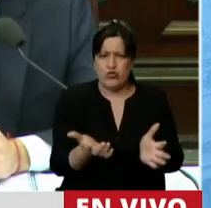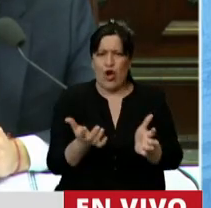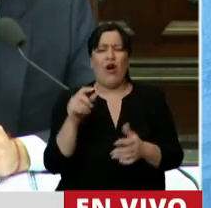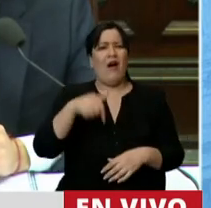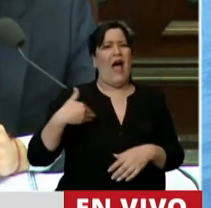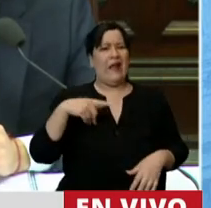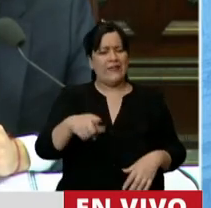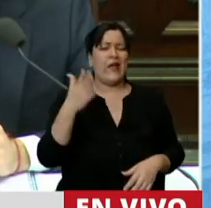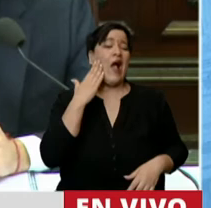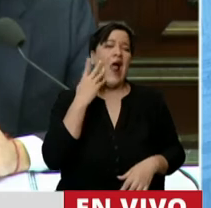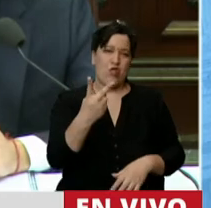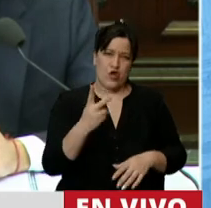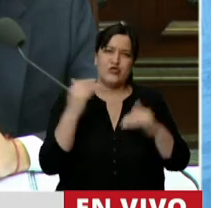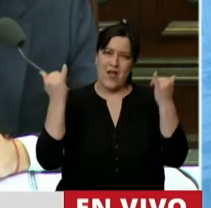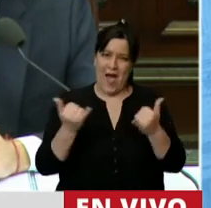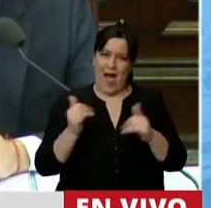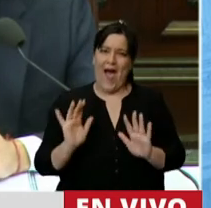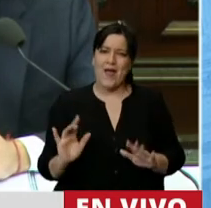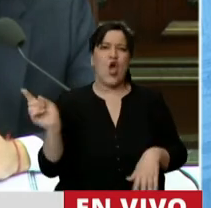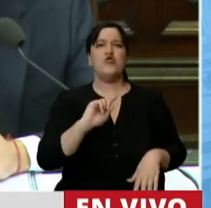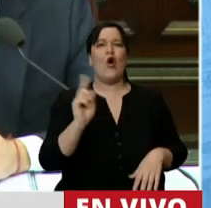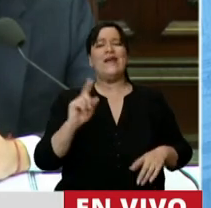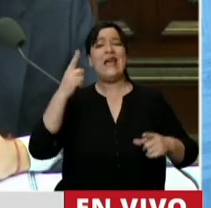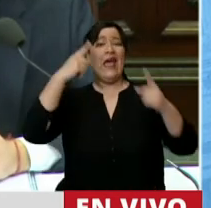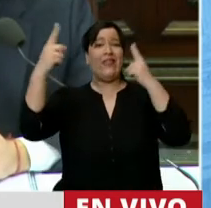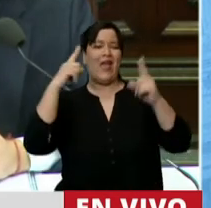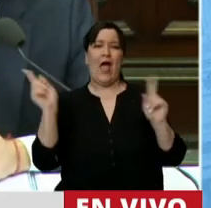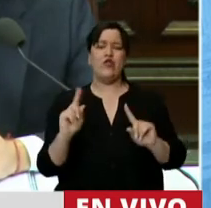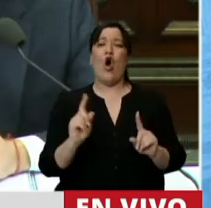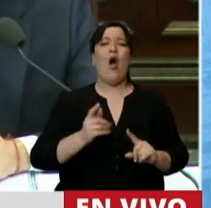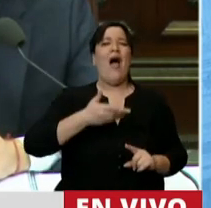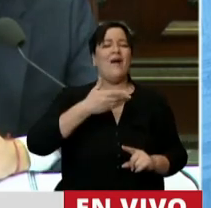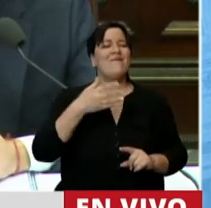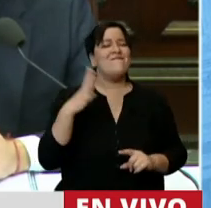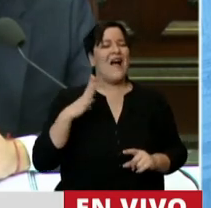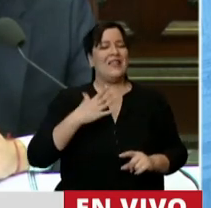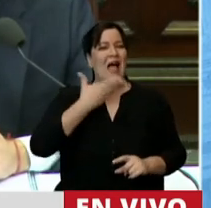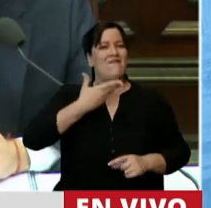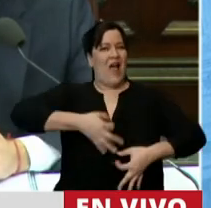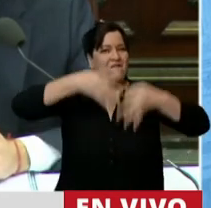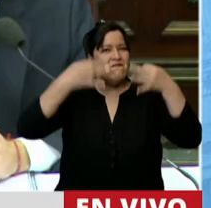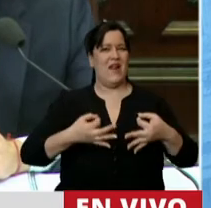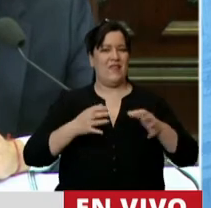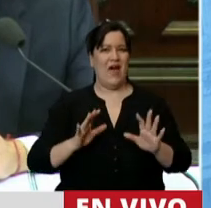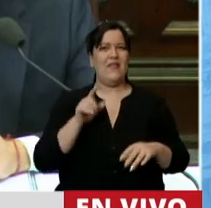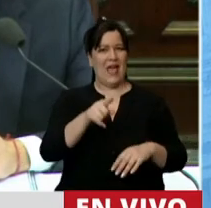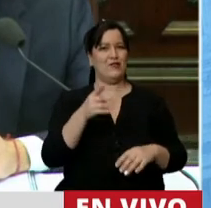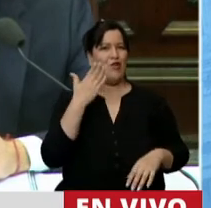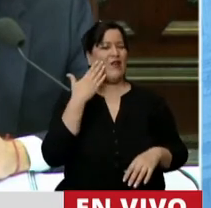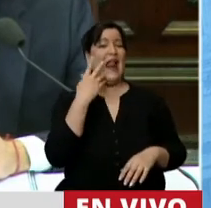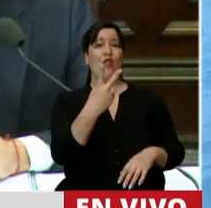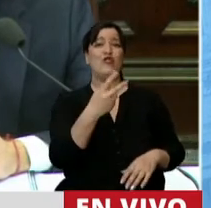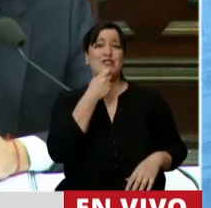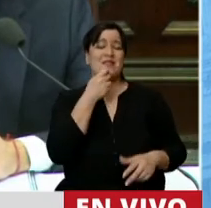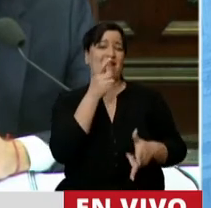Argentina de la hipocresía no es la que confronta ideas. Es la que no habla de la verdad. Esa con sinceridad su